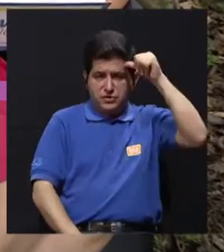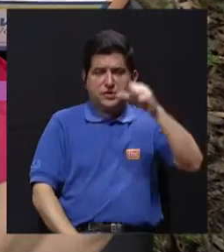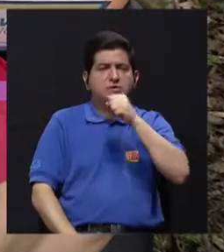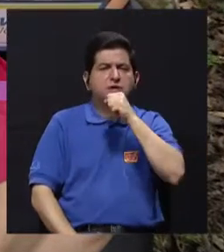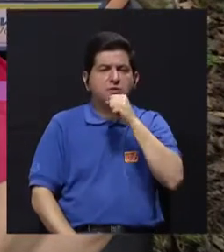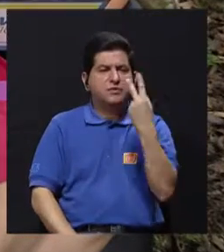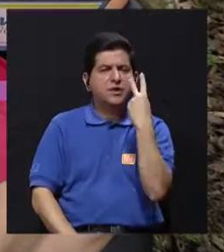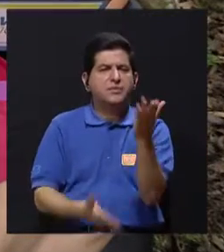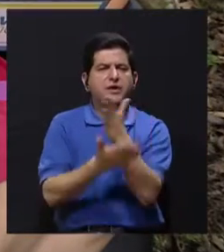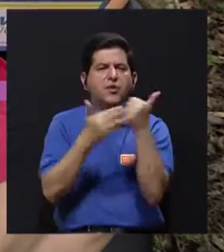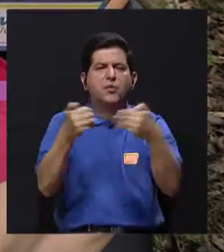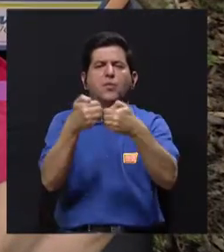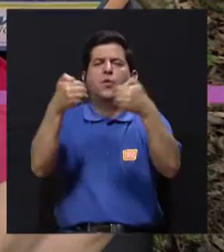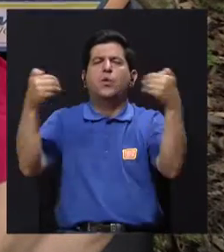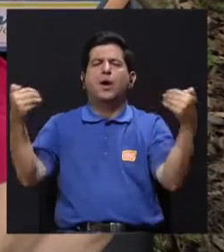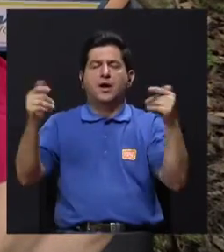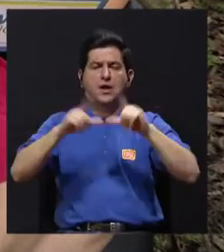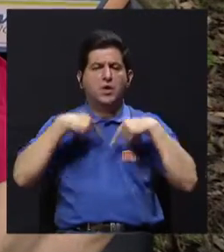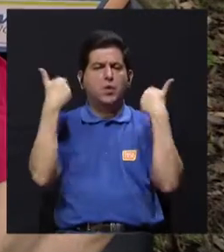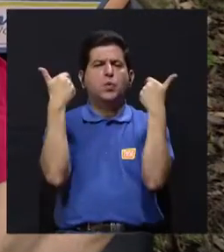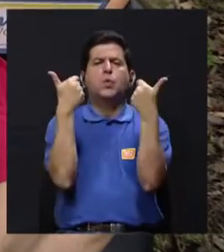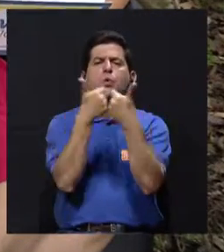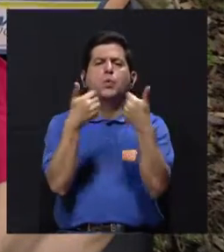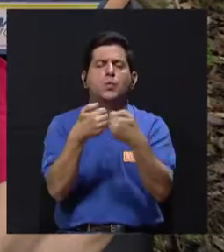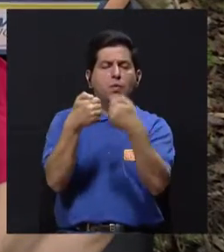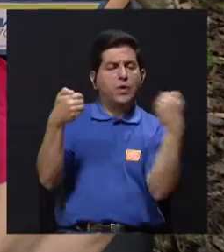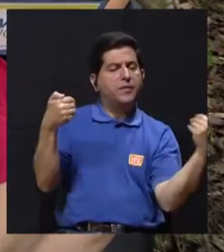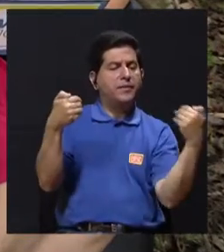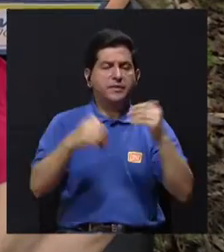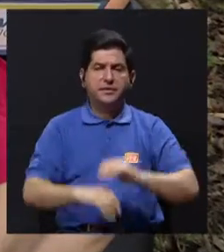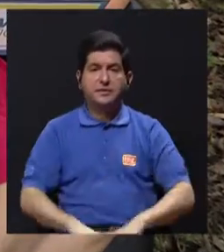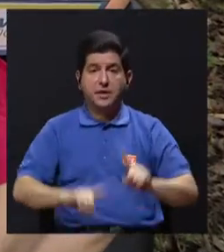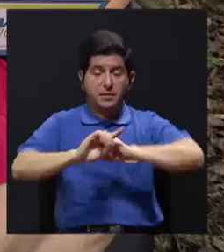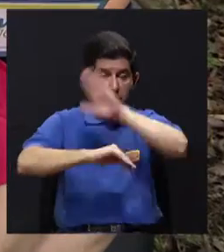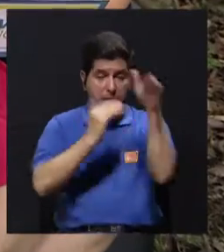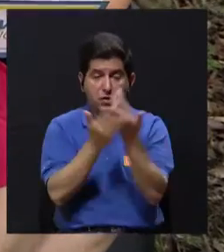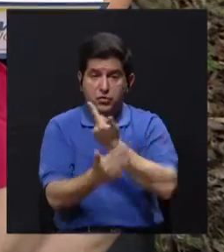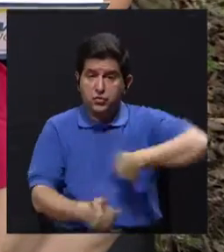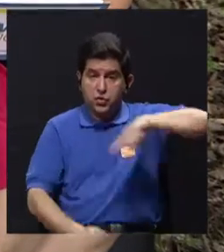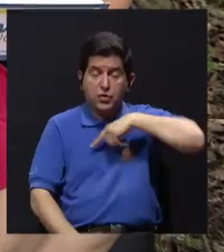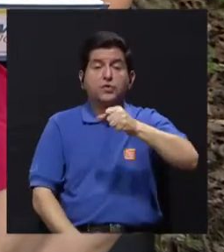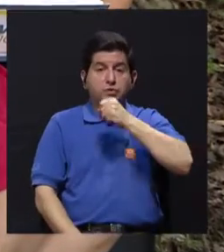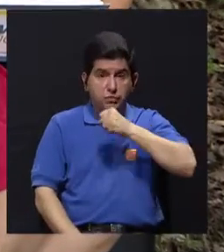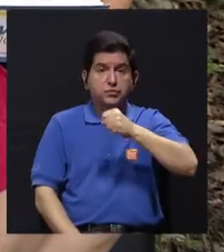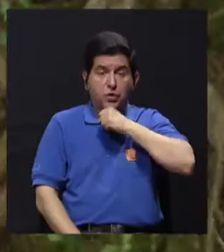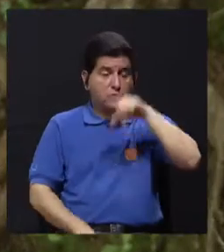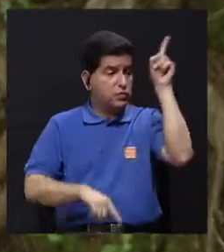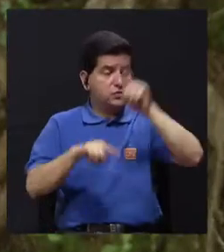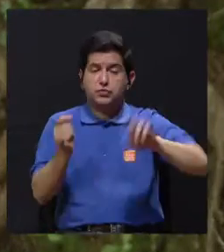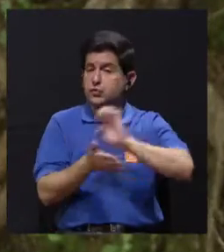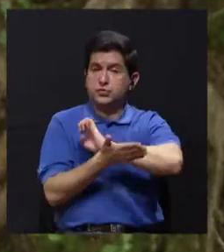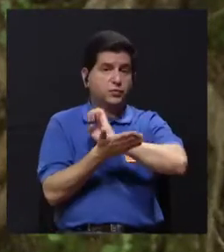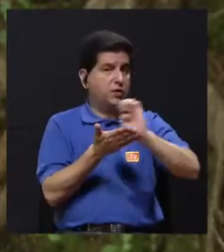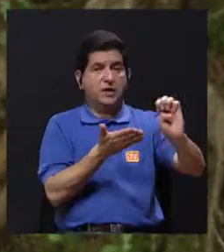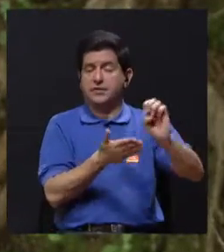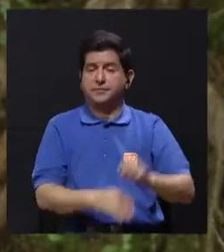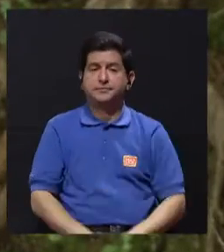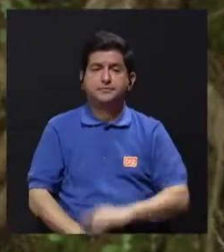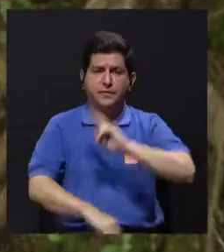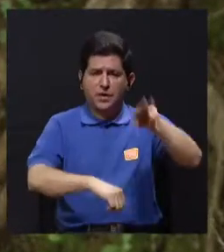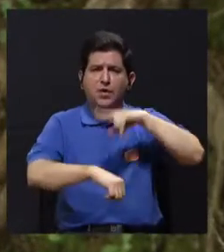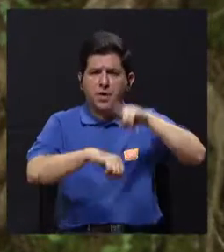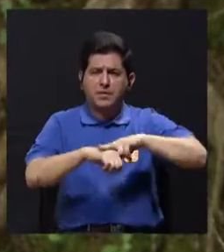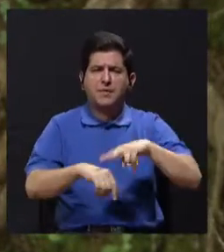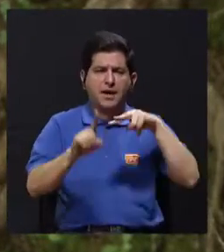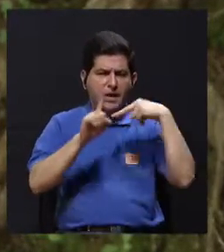nosotros muchas veces cuando hablamos de personas mayores los vemos como algo aislado, como un grupo aparte. Sin embargo, todos nosotros estamos envejeciendo,